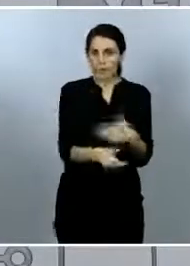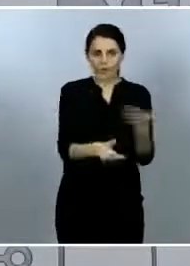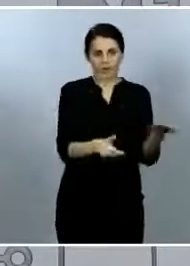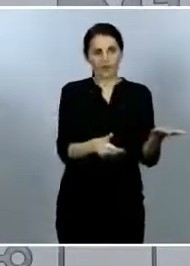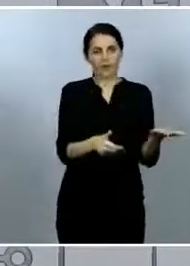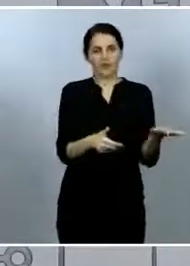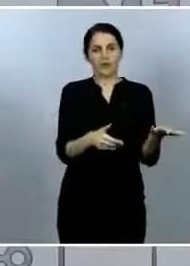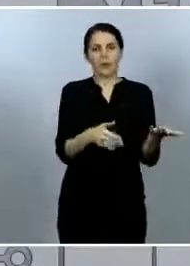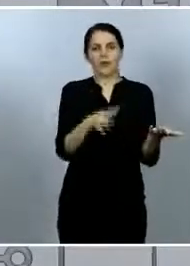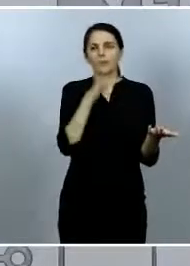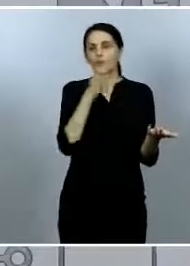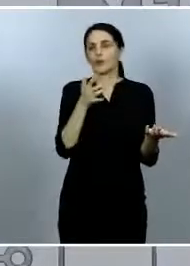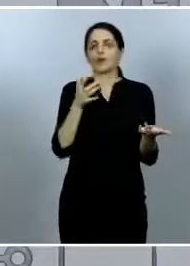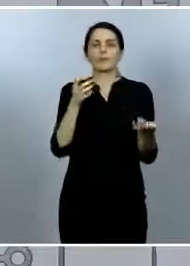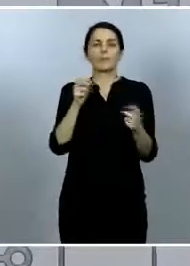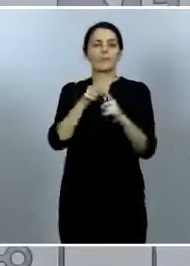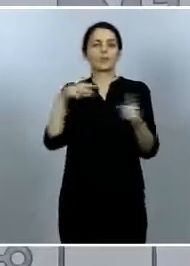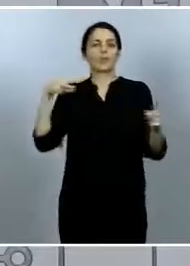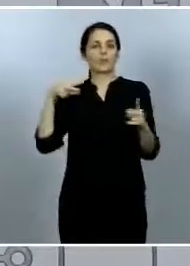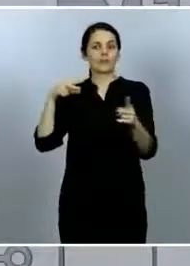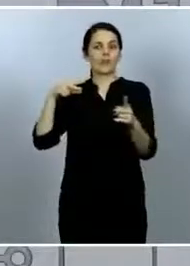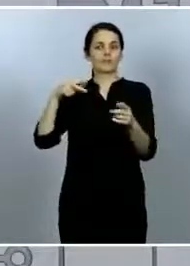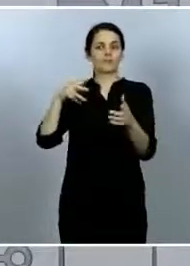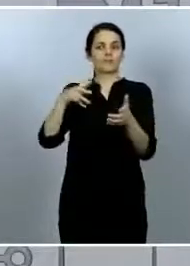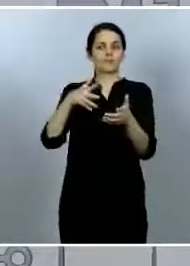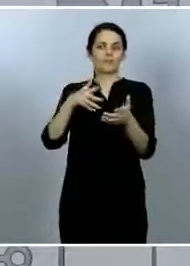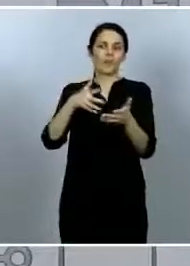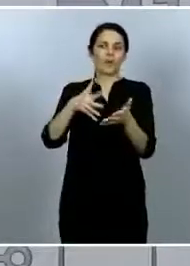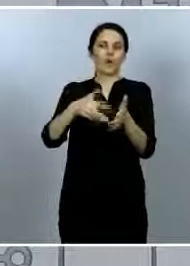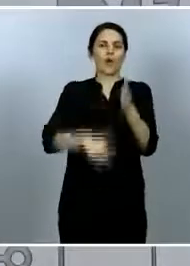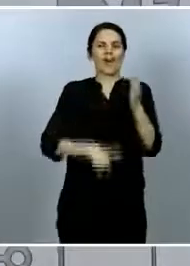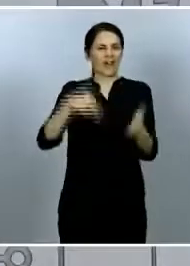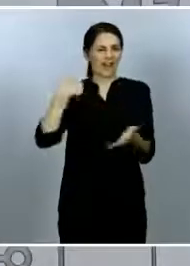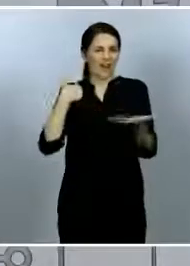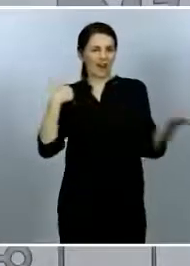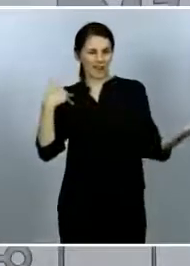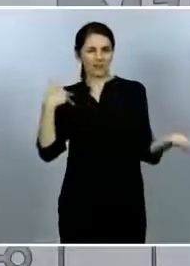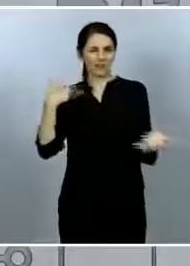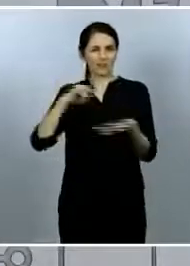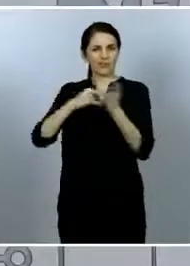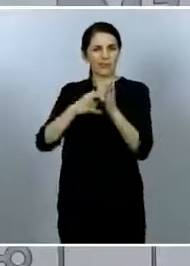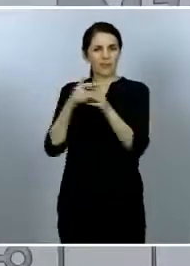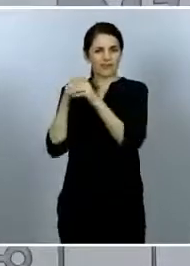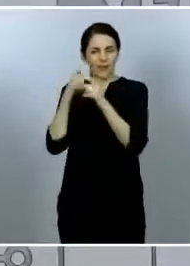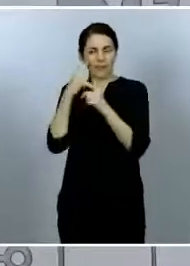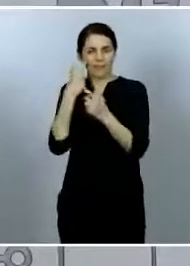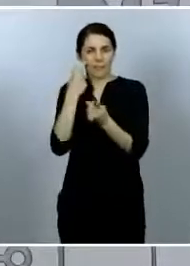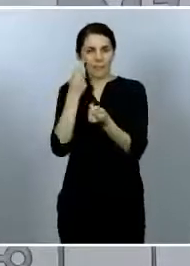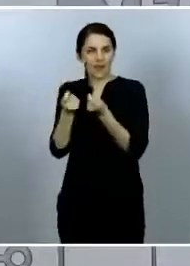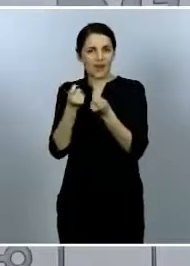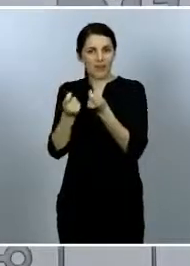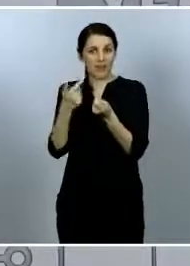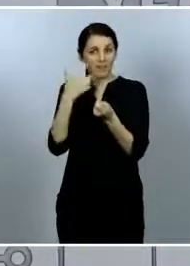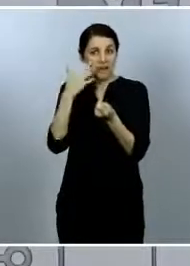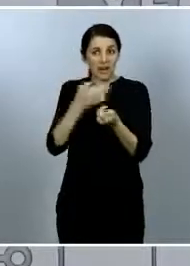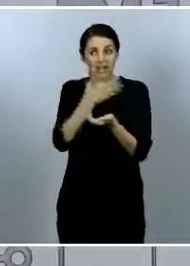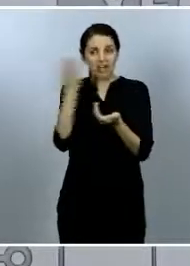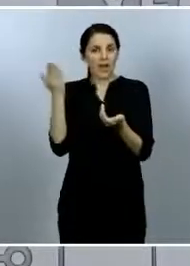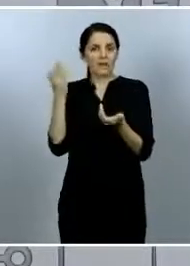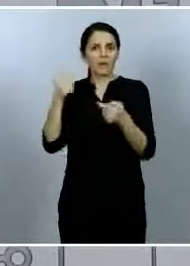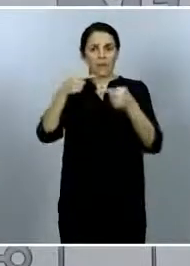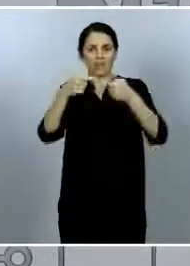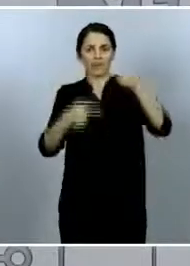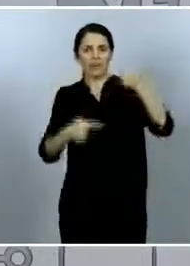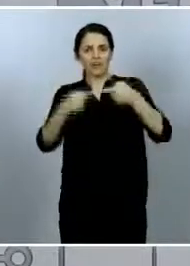más macro de los sistemas de vigilancia para la gente en general esas diferencias son pequeñas yo creo que